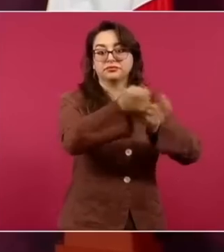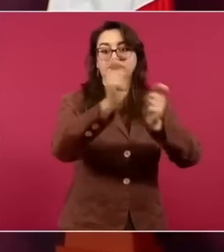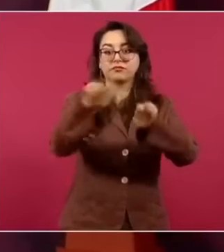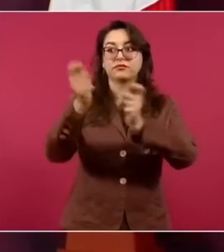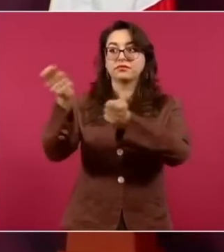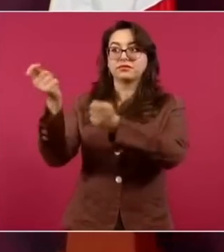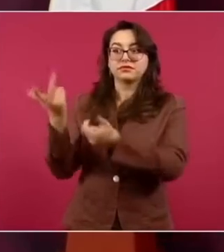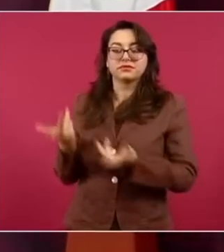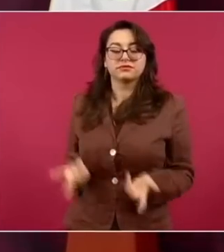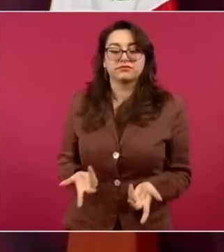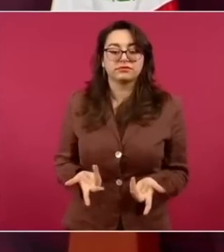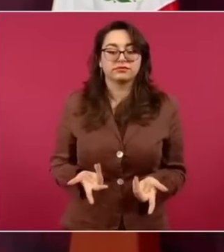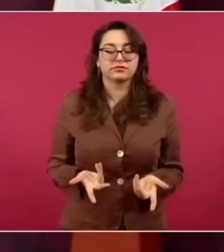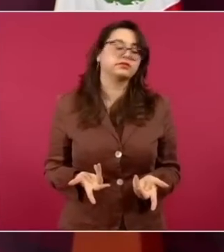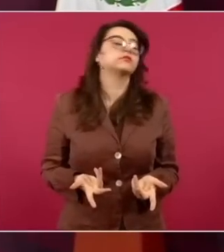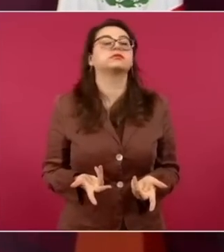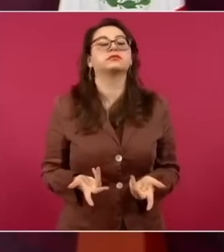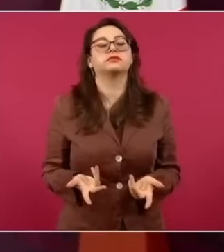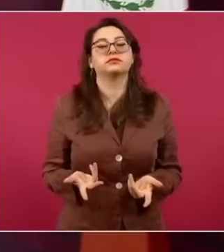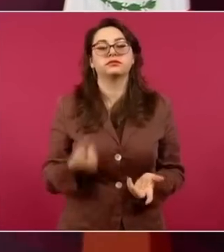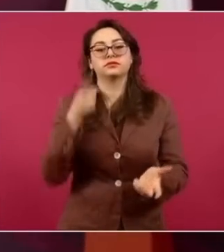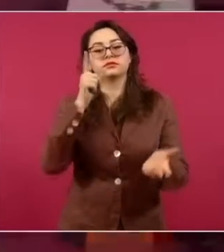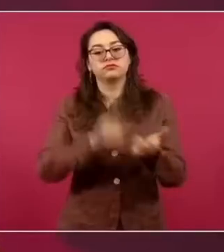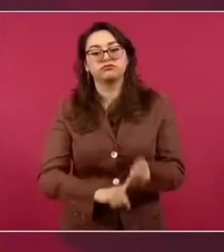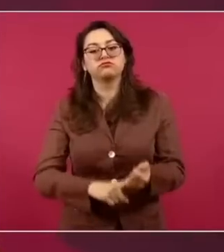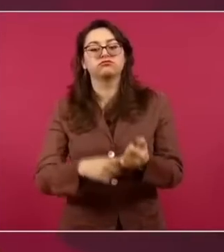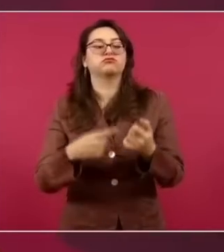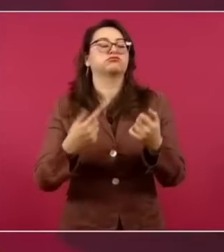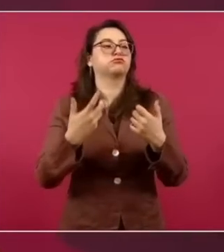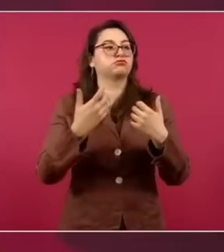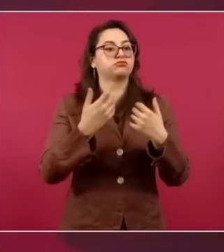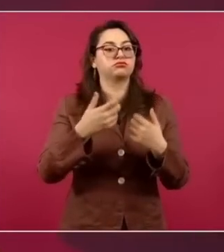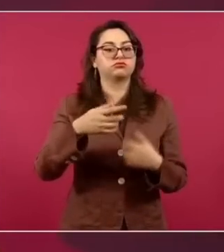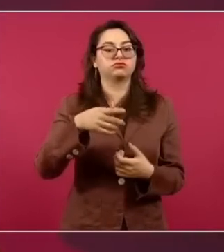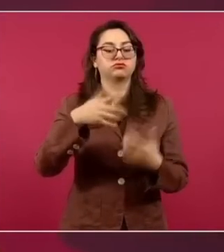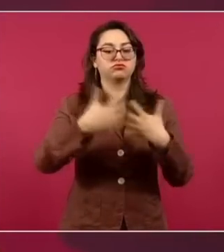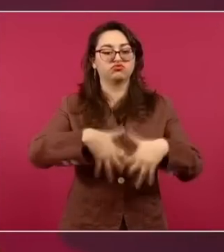para autoabastos, productores independientes